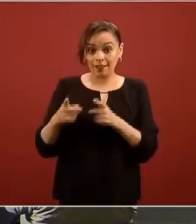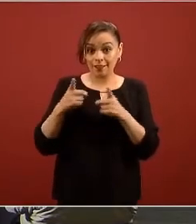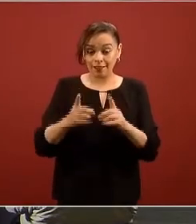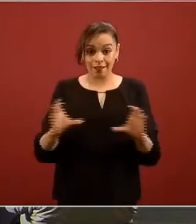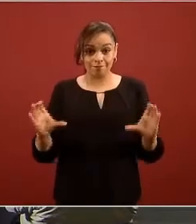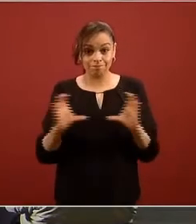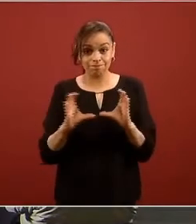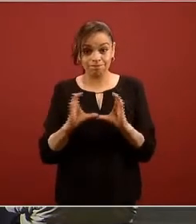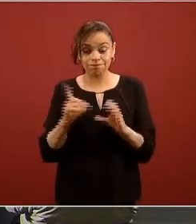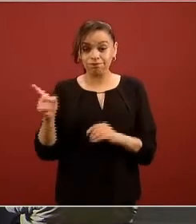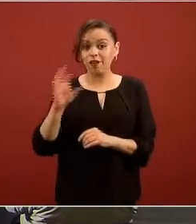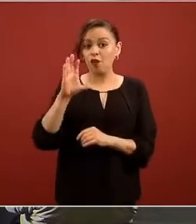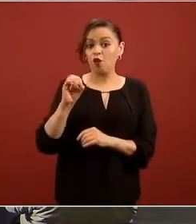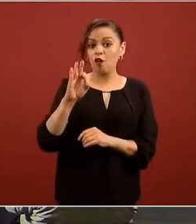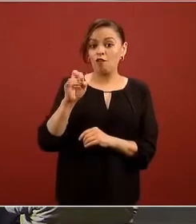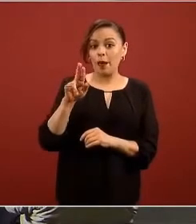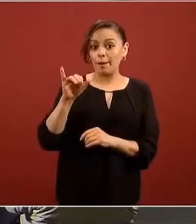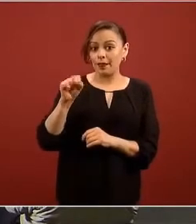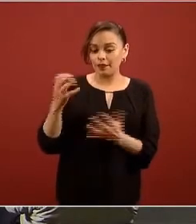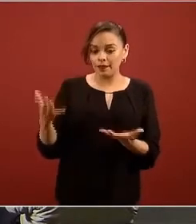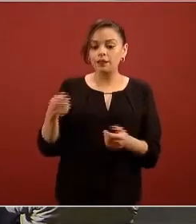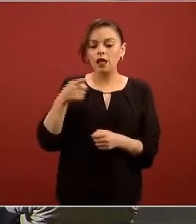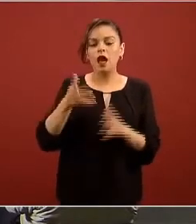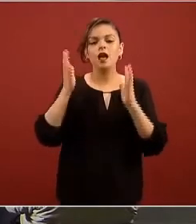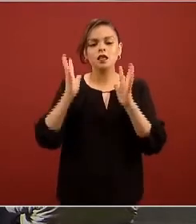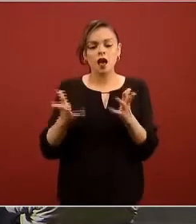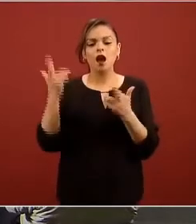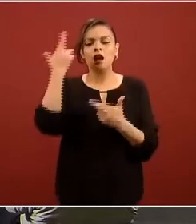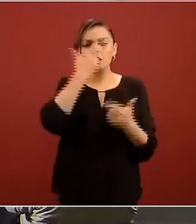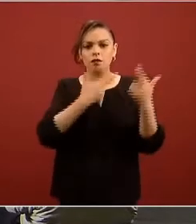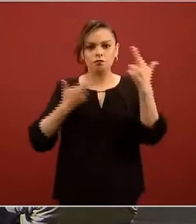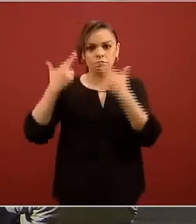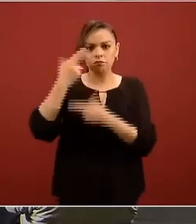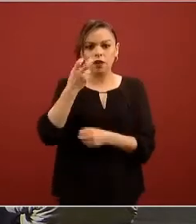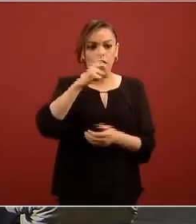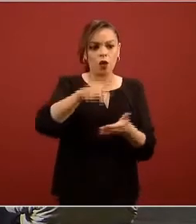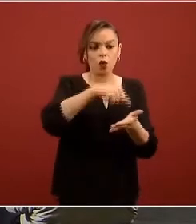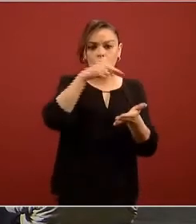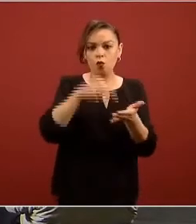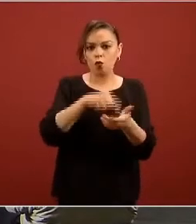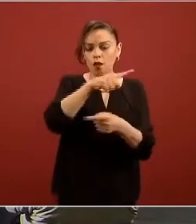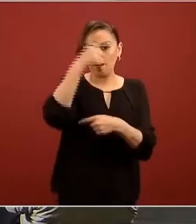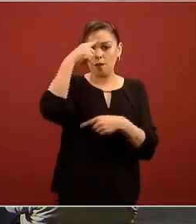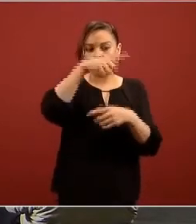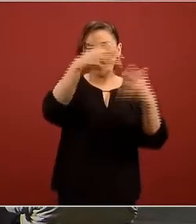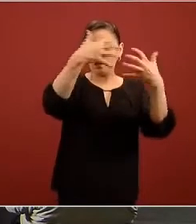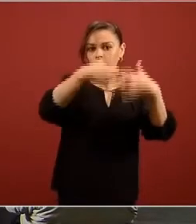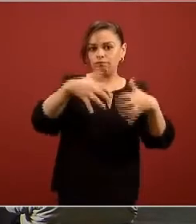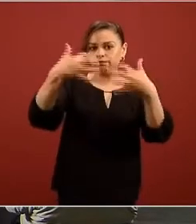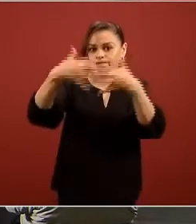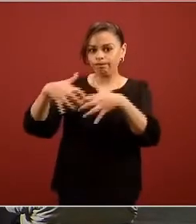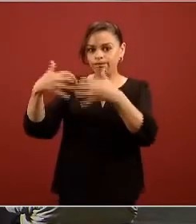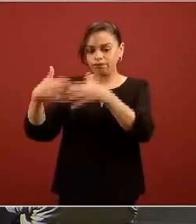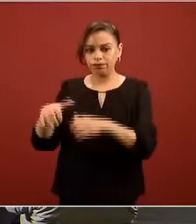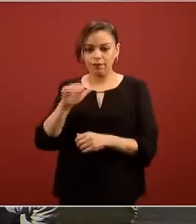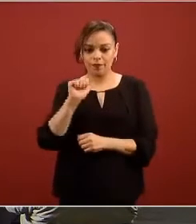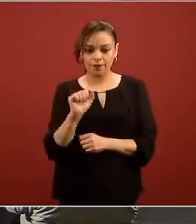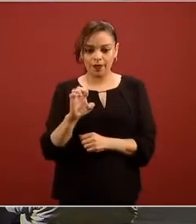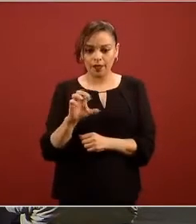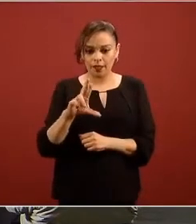COFEPRIS ha revisado ya también estas plantas las plantas de ensamblaje aeroespacial tienen